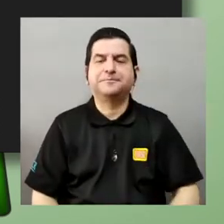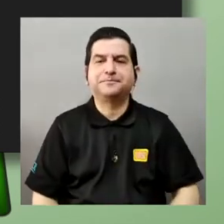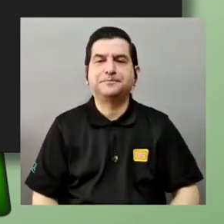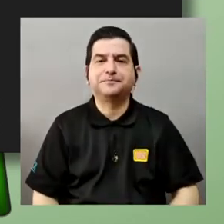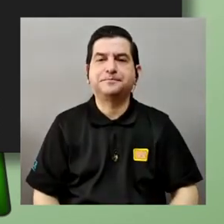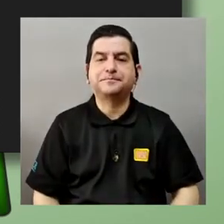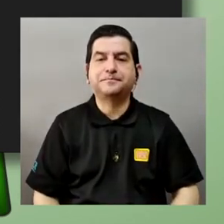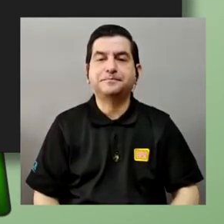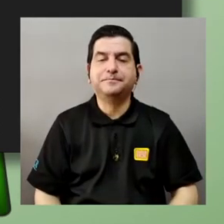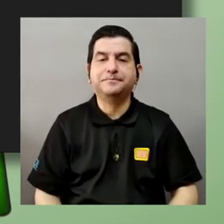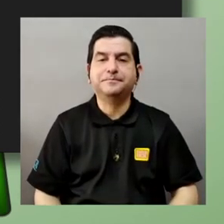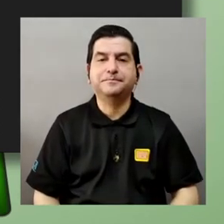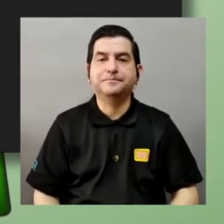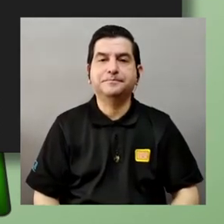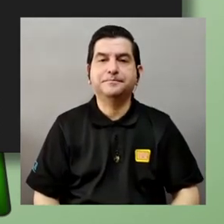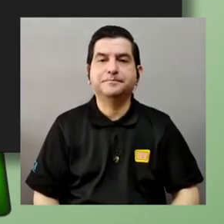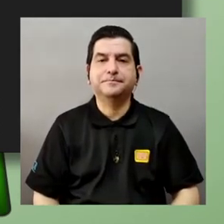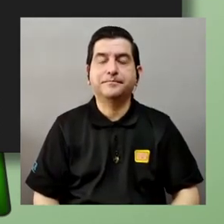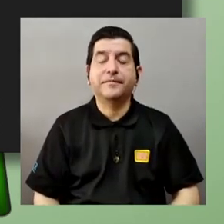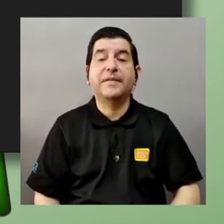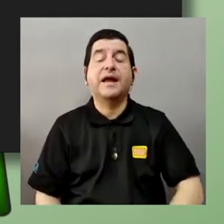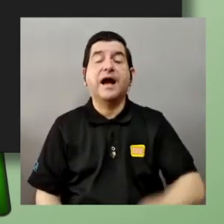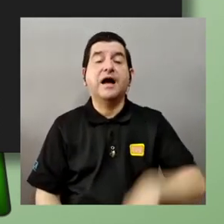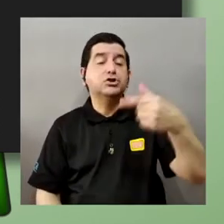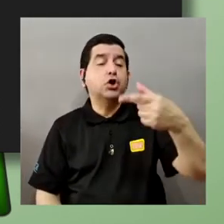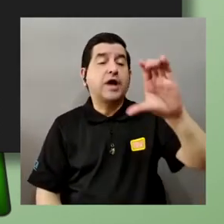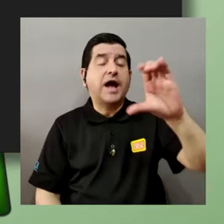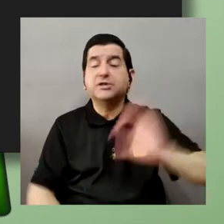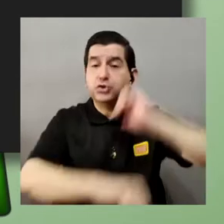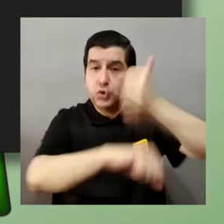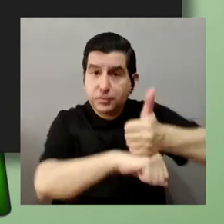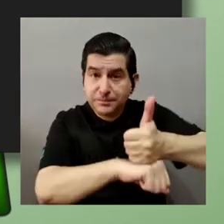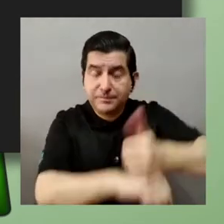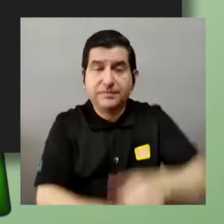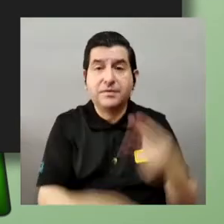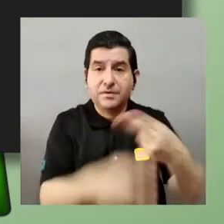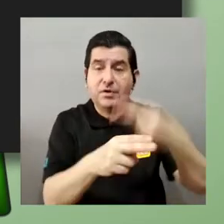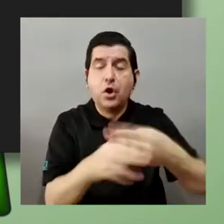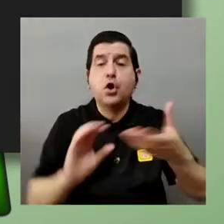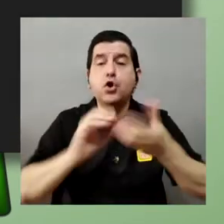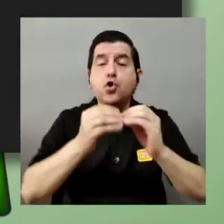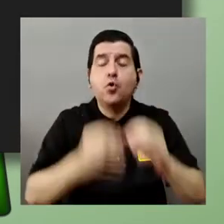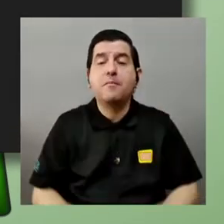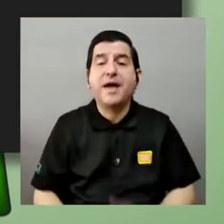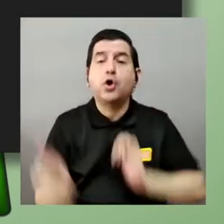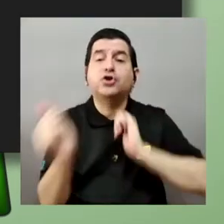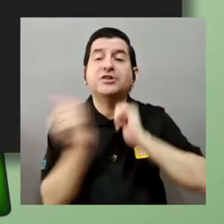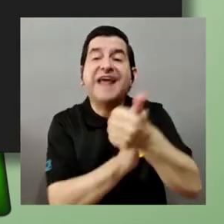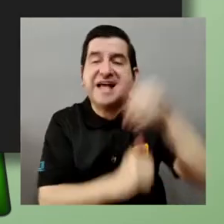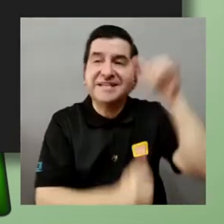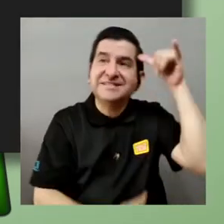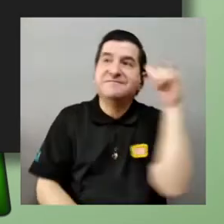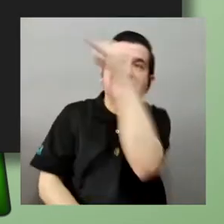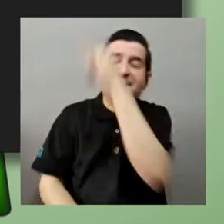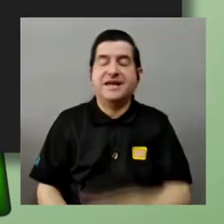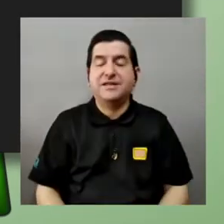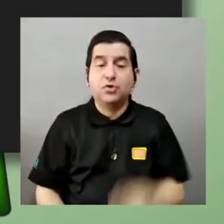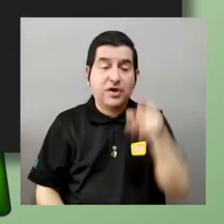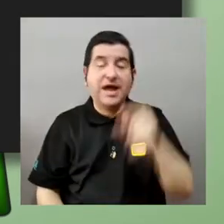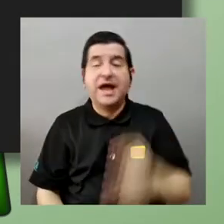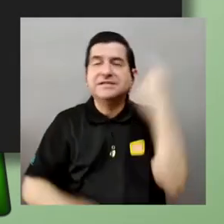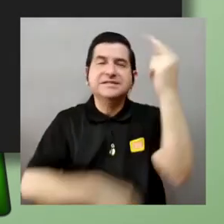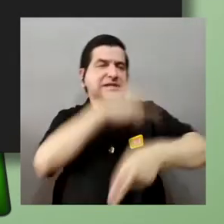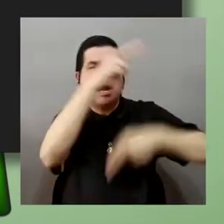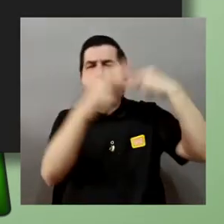voy a contar que es cierto Cantor entonces definió esto que se llama números transfinitos son el universo de Cantor que él creó es el